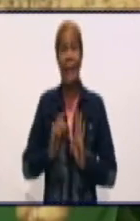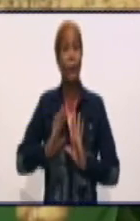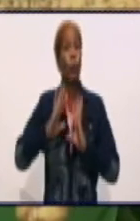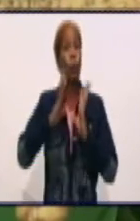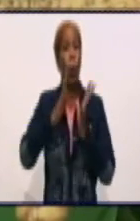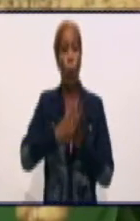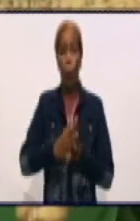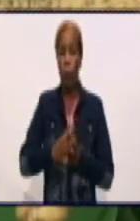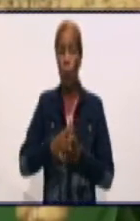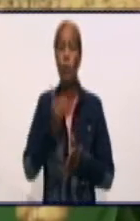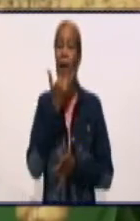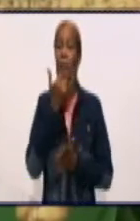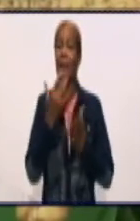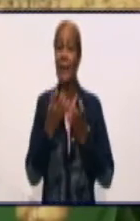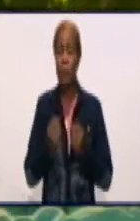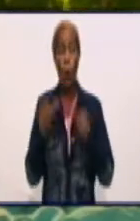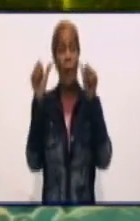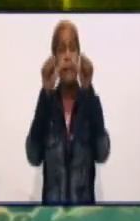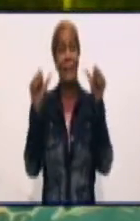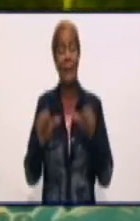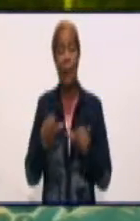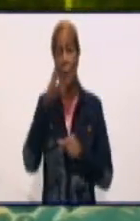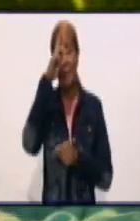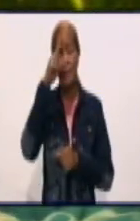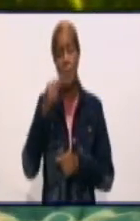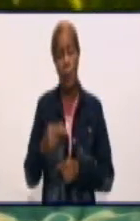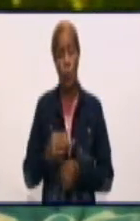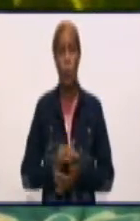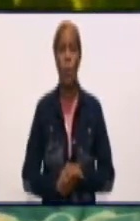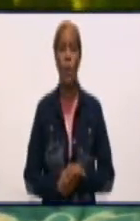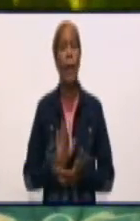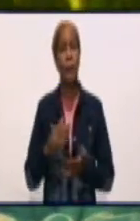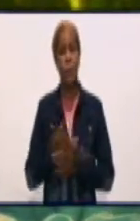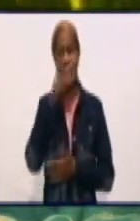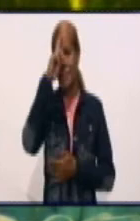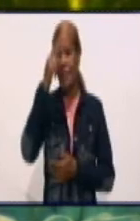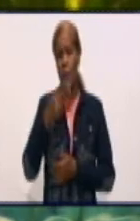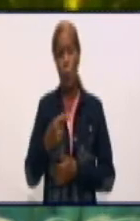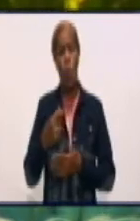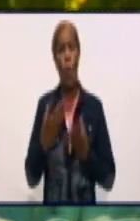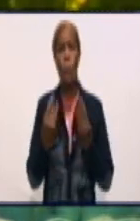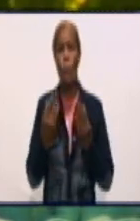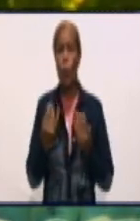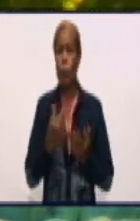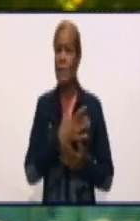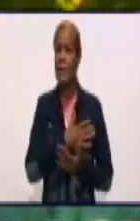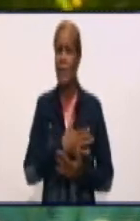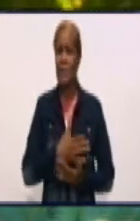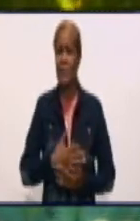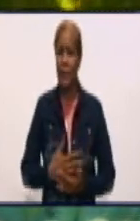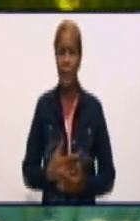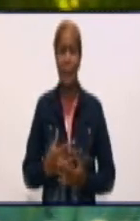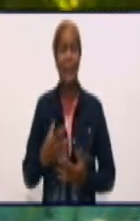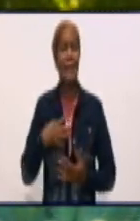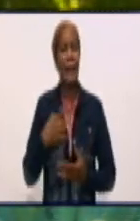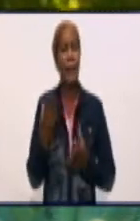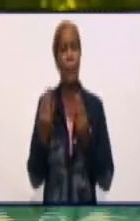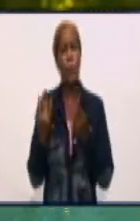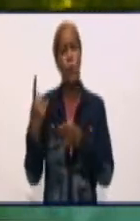al sistema de salud. Nuestro sistema es muy sensible, es muy sensible, es muy abarcador.